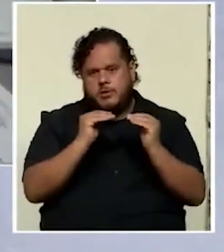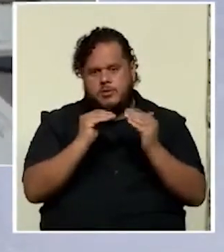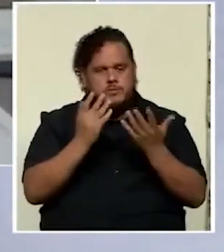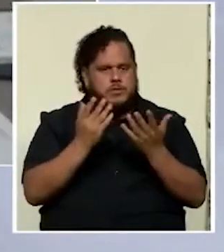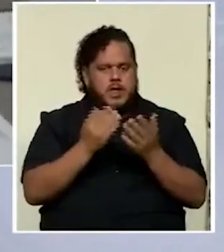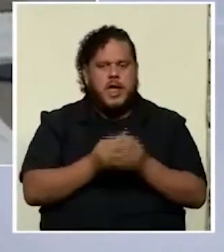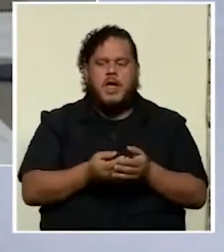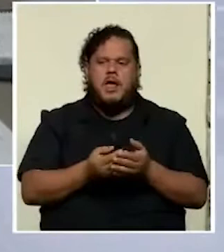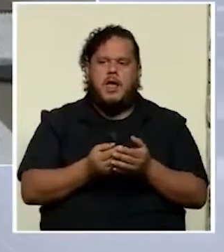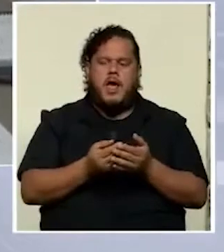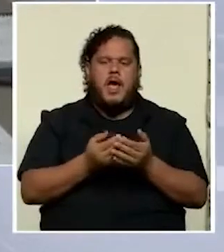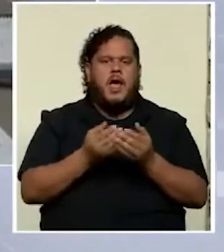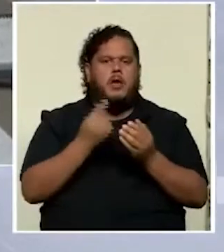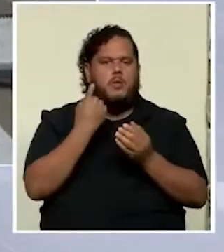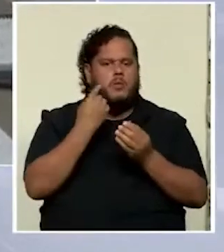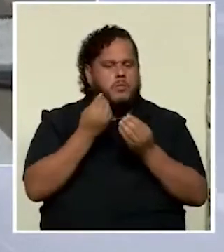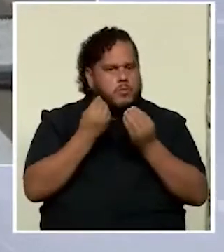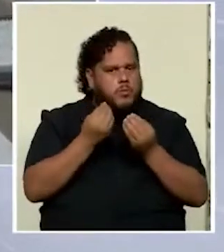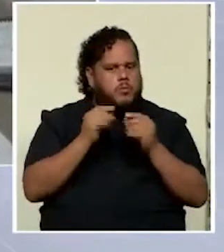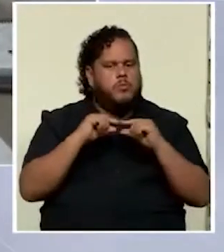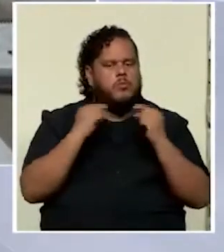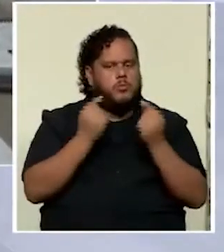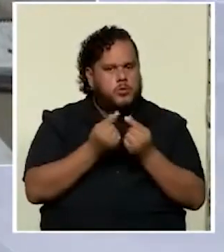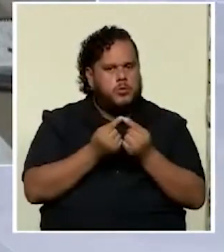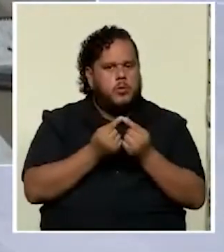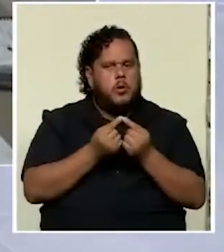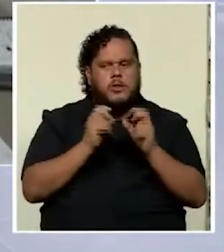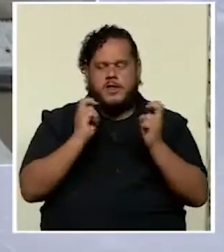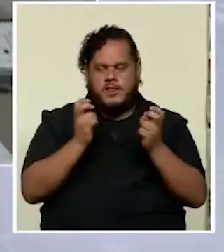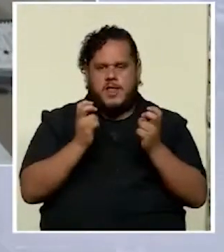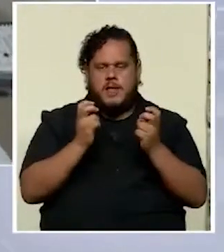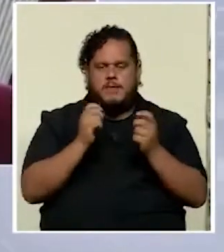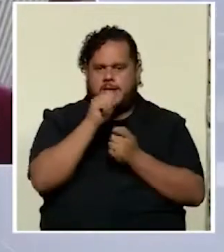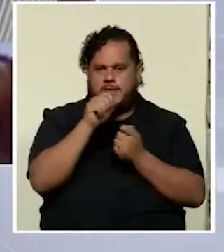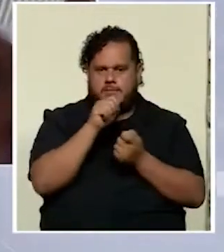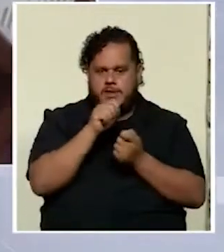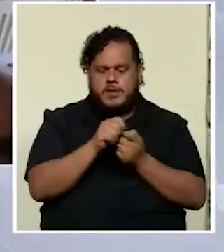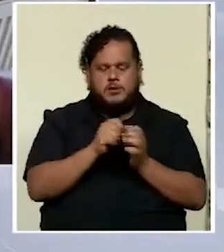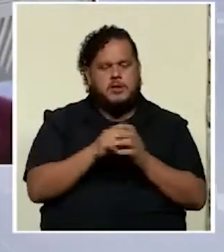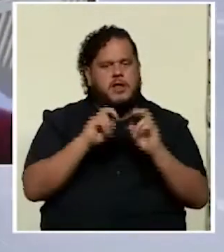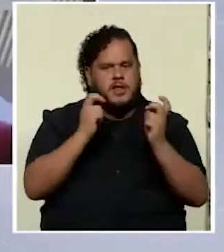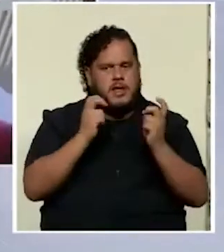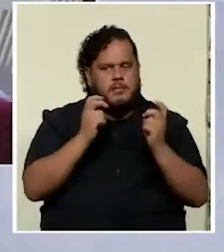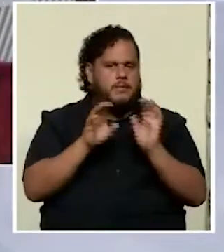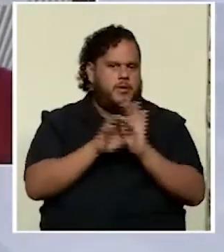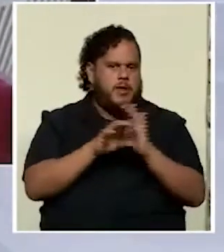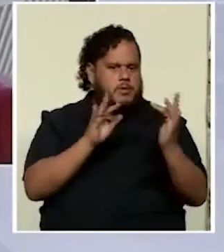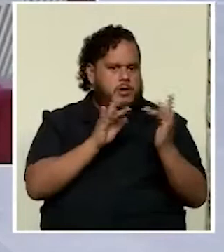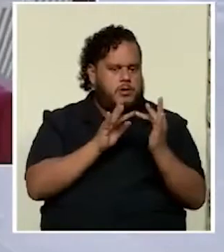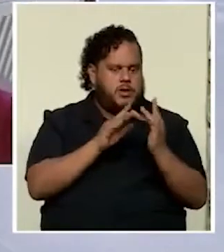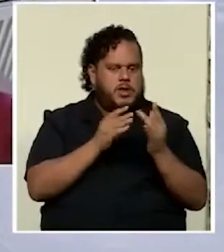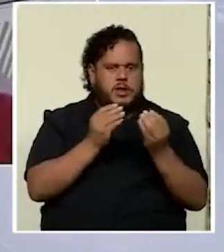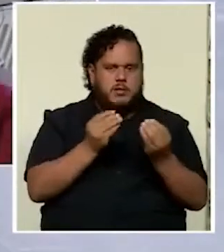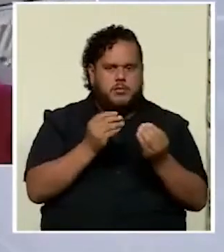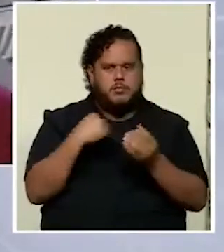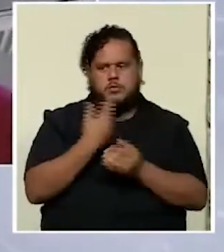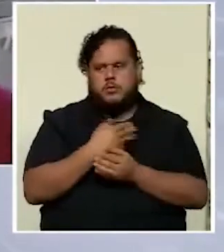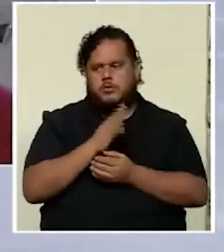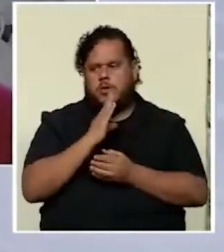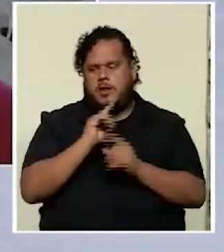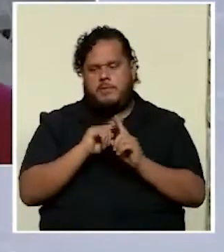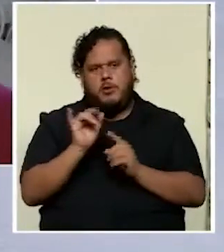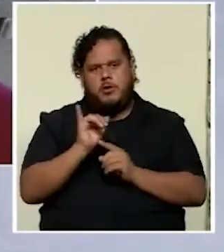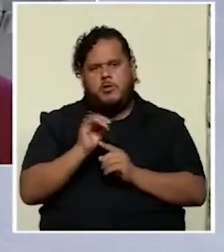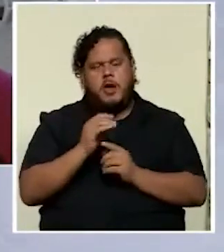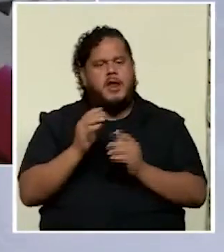en fin hay un conjunto de temas muy concretos el tema obviamente de la conectividad que tanto hemos hablado pero también el